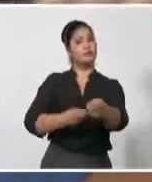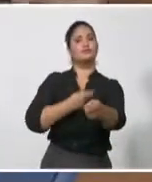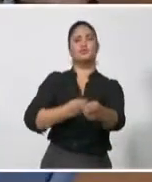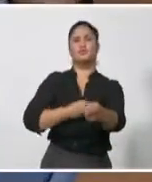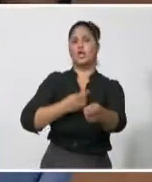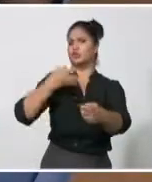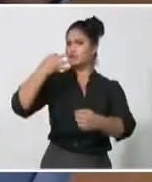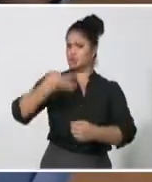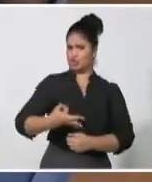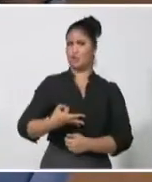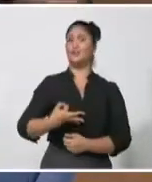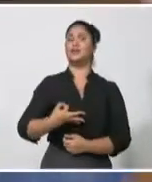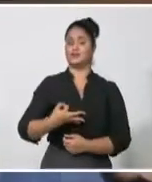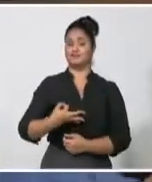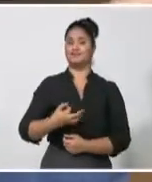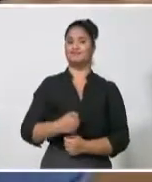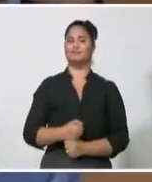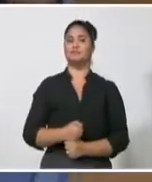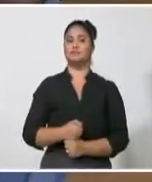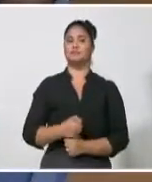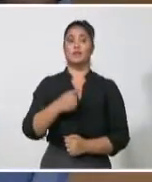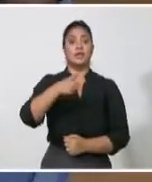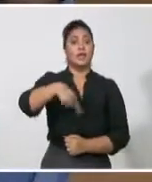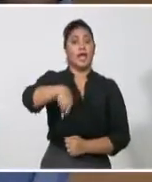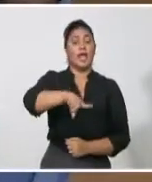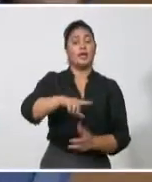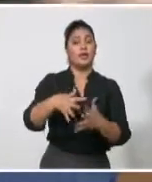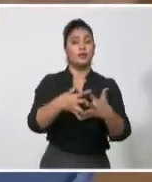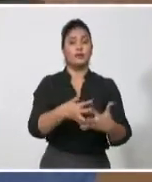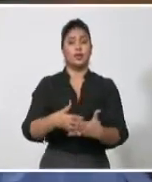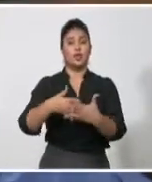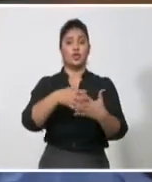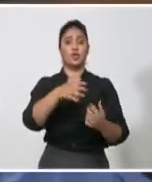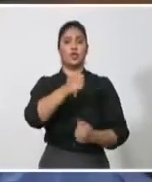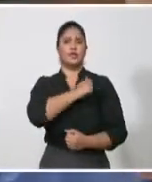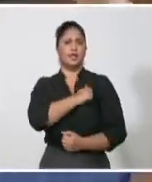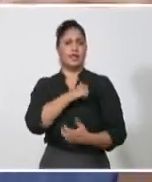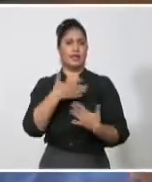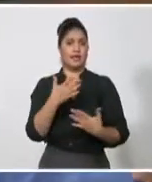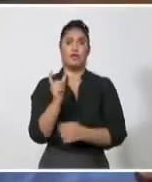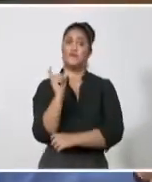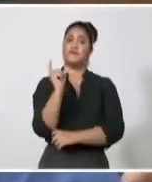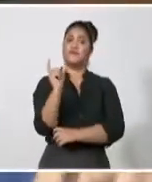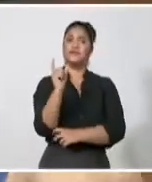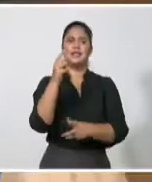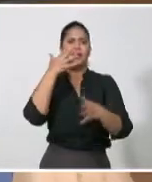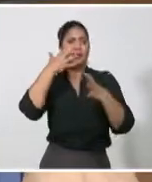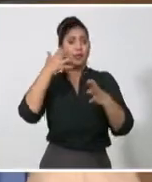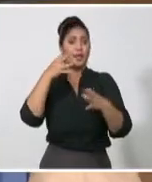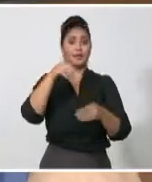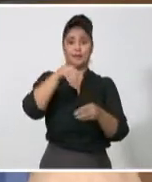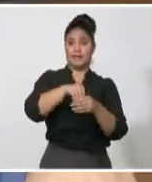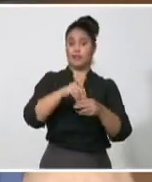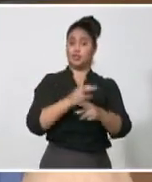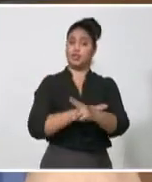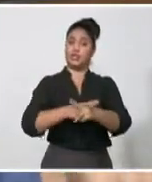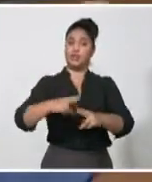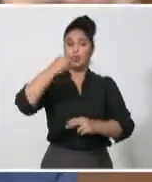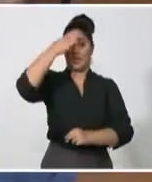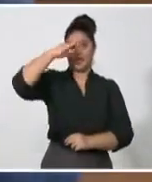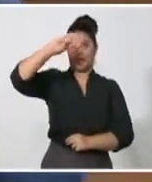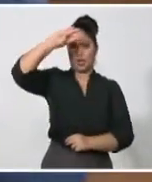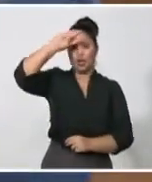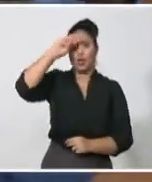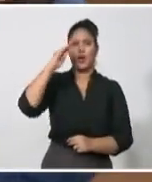buscando apoderarse de fechas que son para nosotros muy sagradas en la historia de